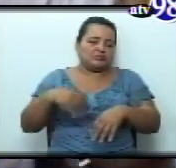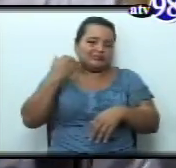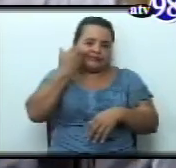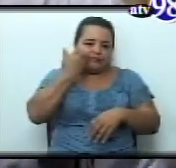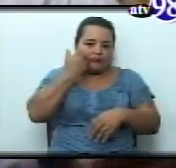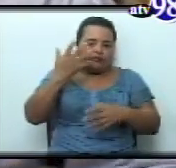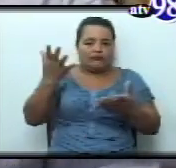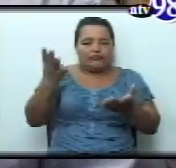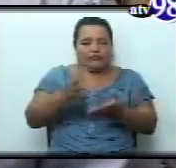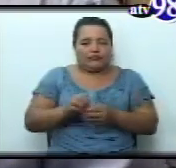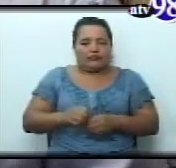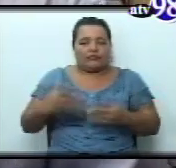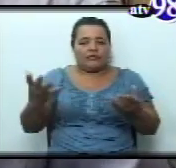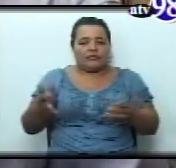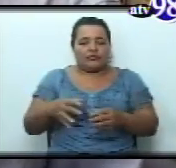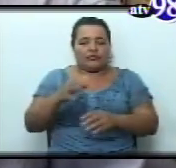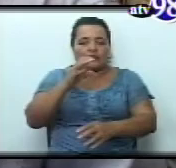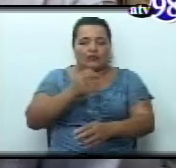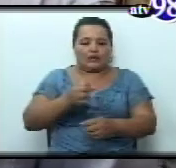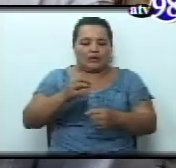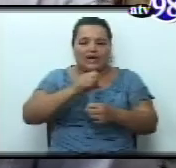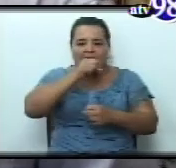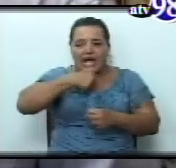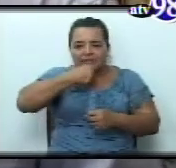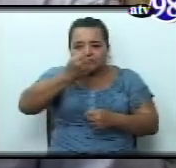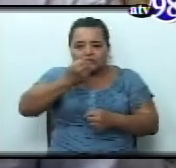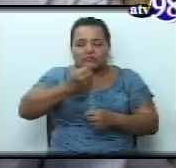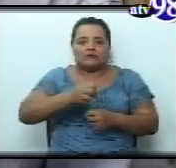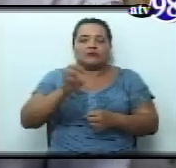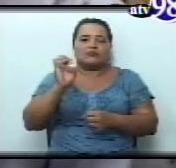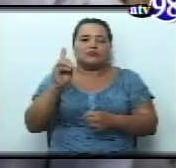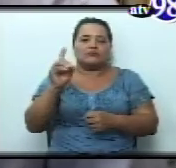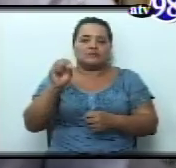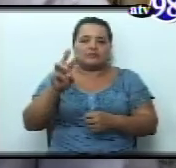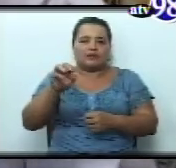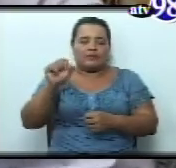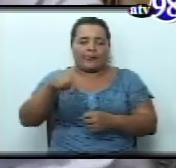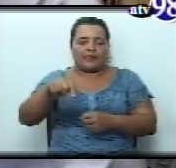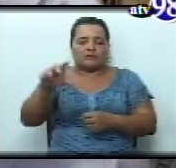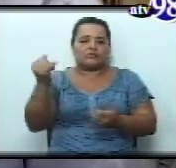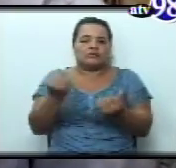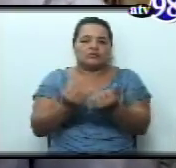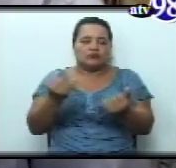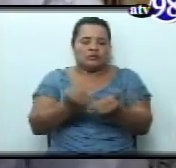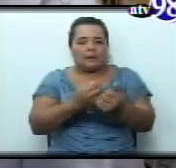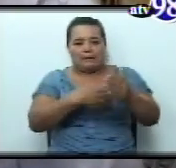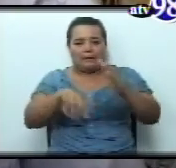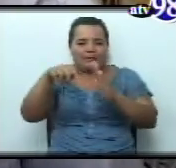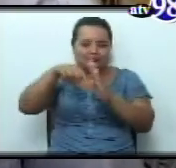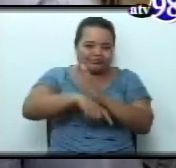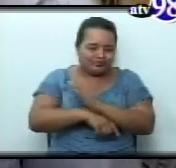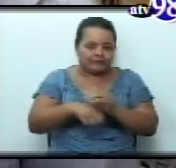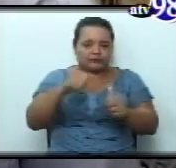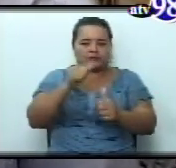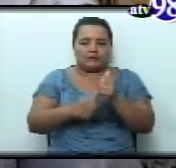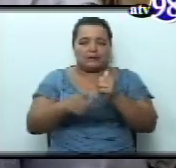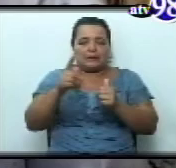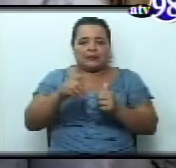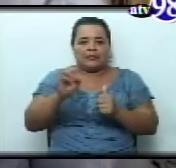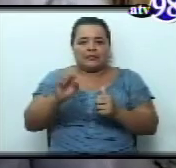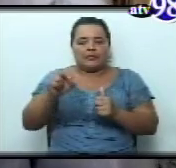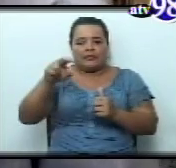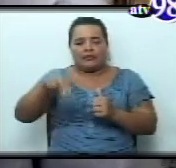parecido al de los cañeros con el Nemagón, pero con mayor profundidad el caso de la Penwald.